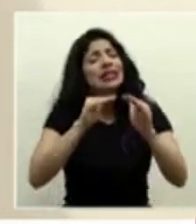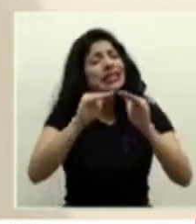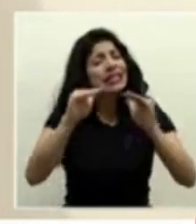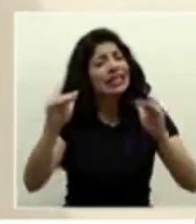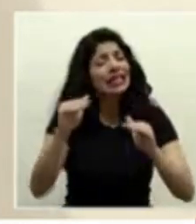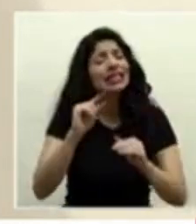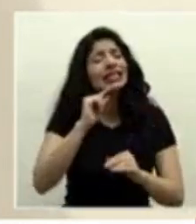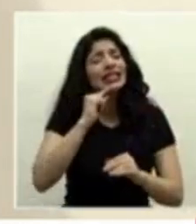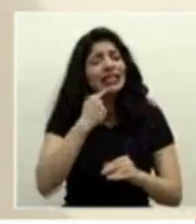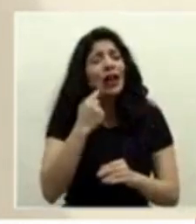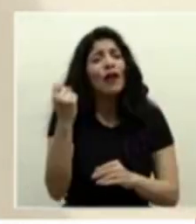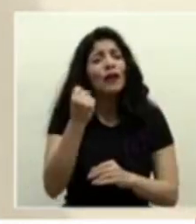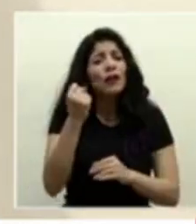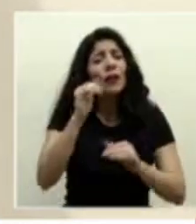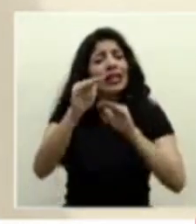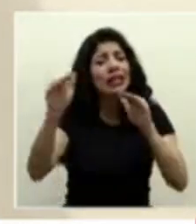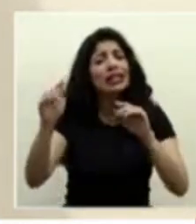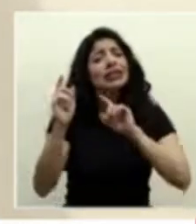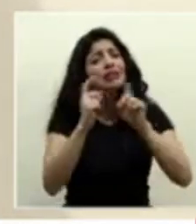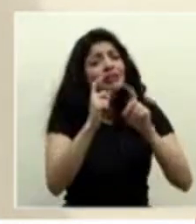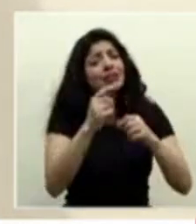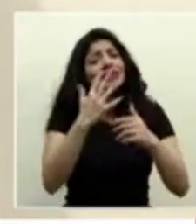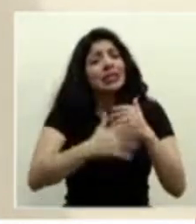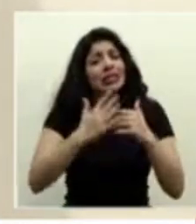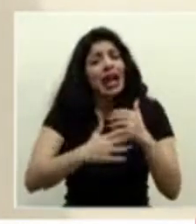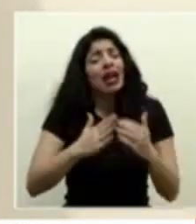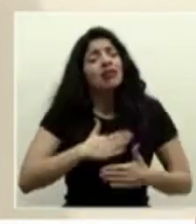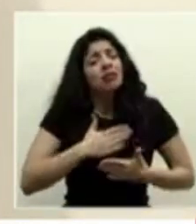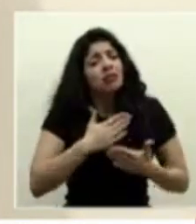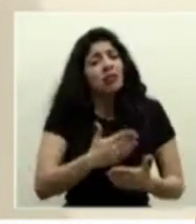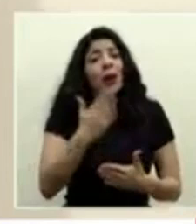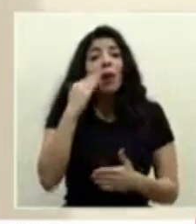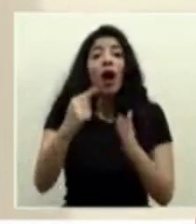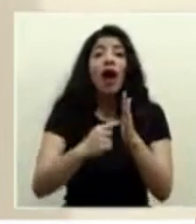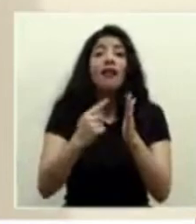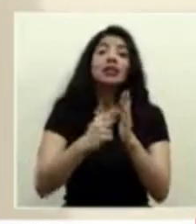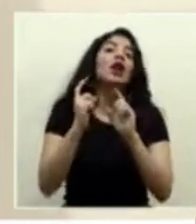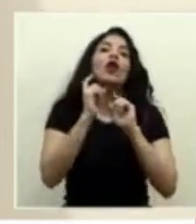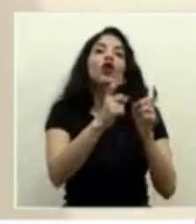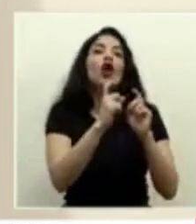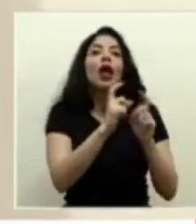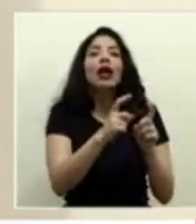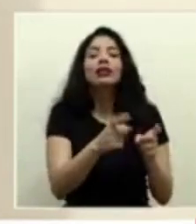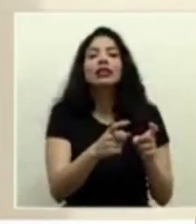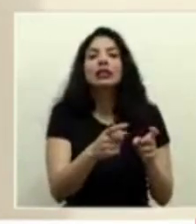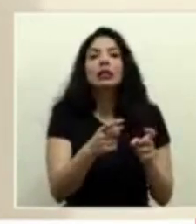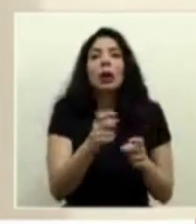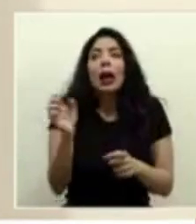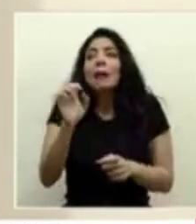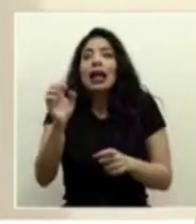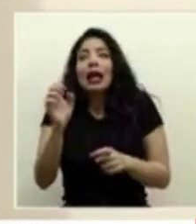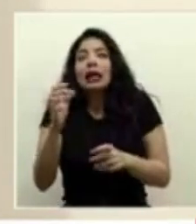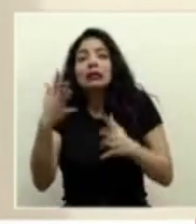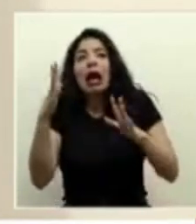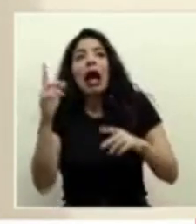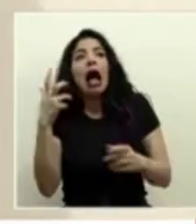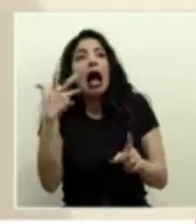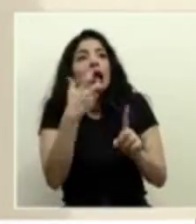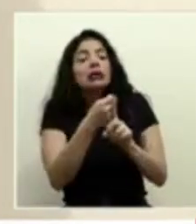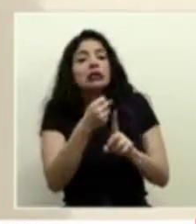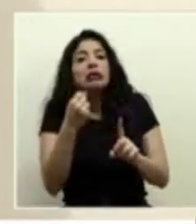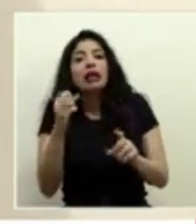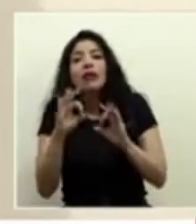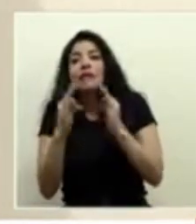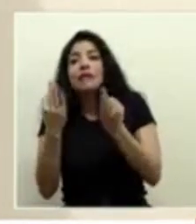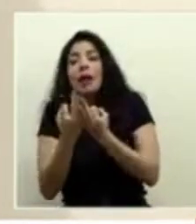a la donación de sangre de una forma altruista porque a veces las donaciones se van en condiciones de emergencia hay un accidentado